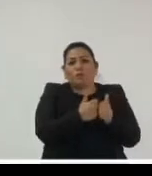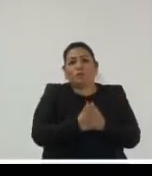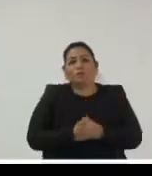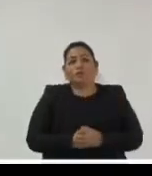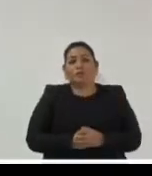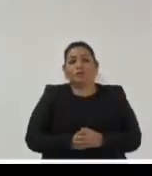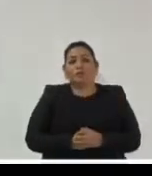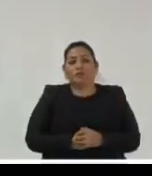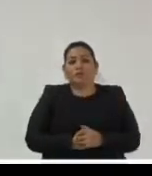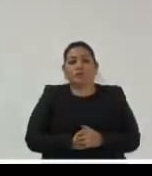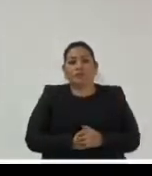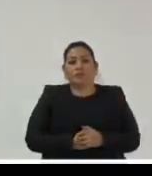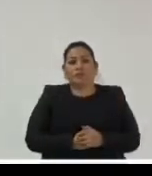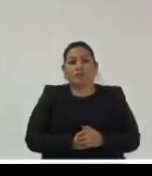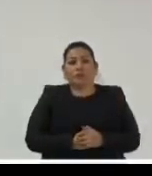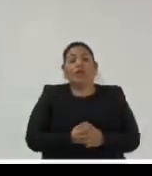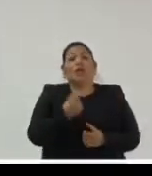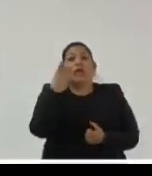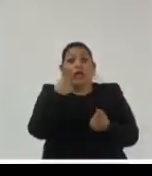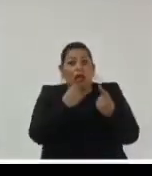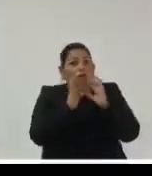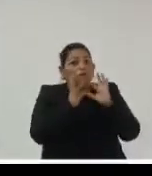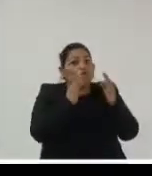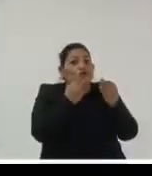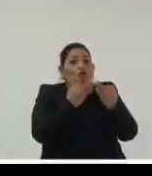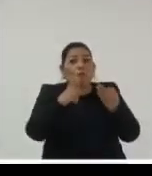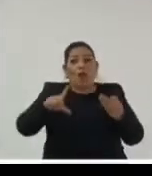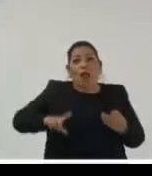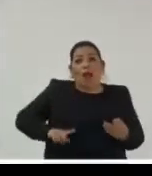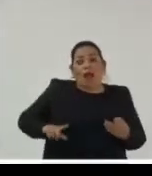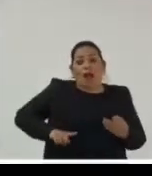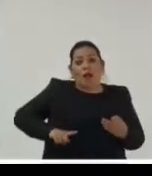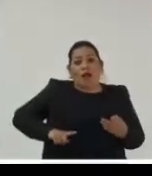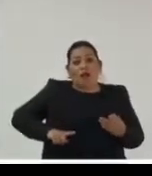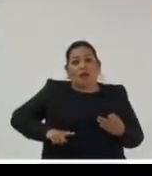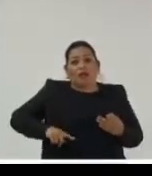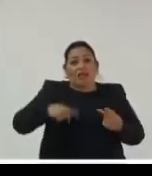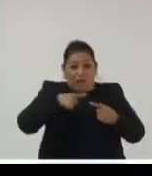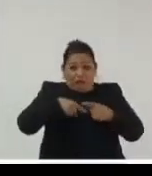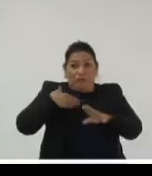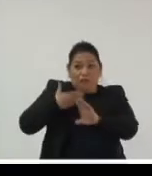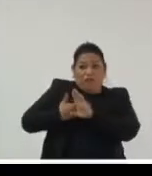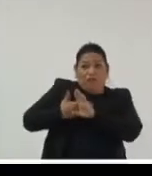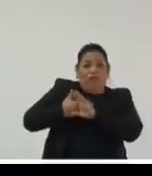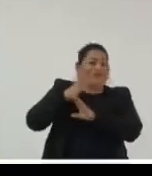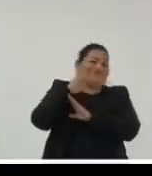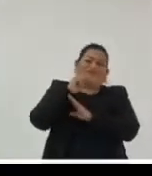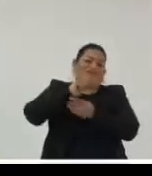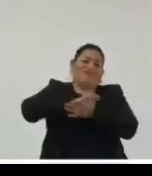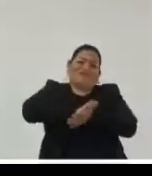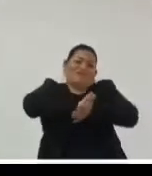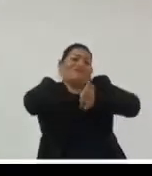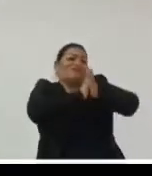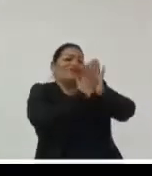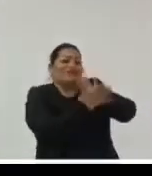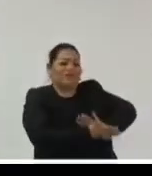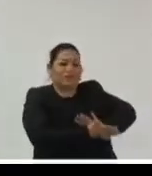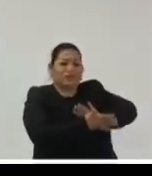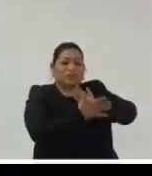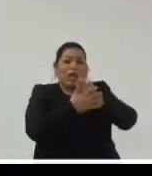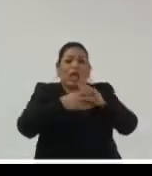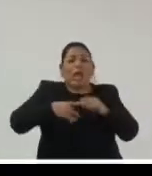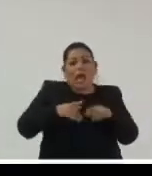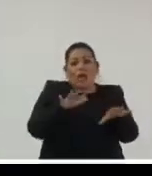se se dañó en alguna forma el servicio público que brindamos no simplemente nos transformamos en este caso generamos